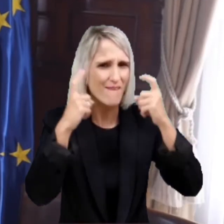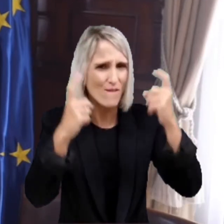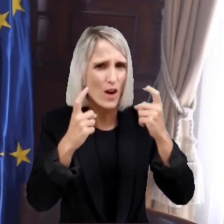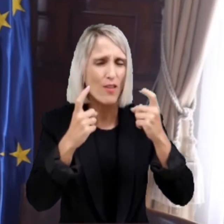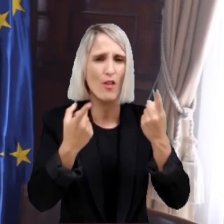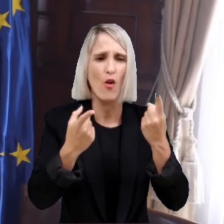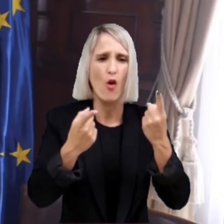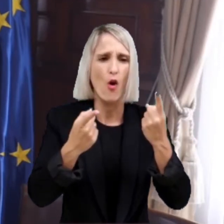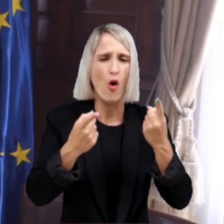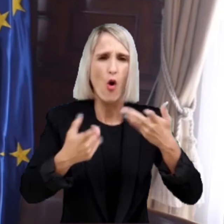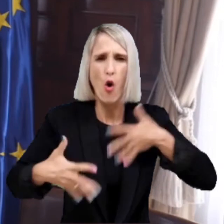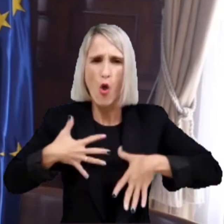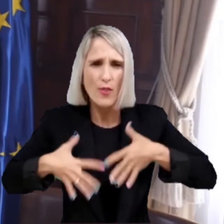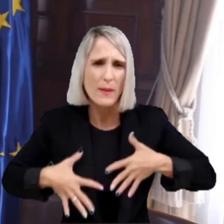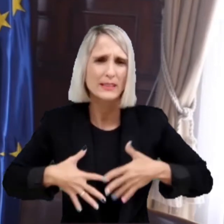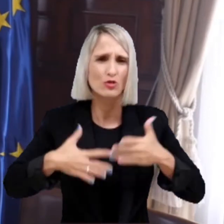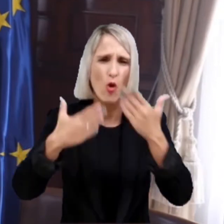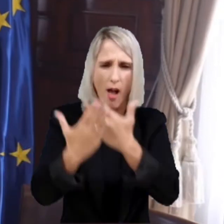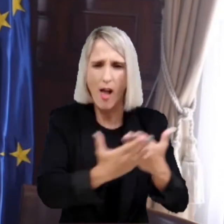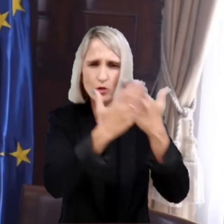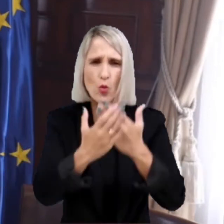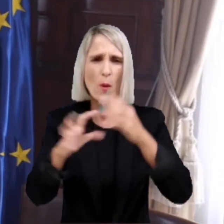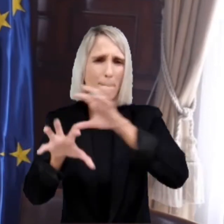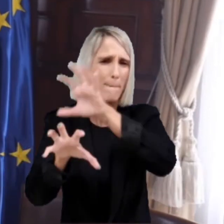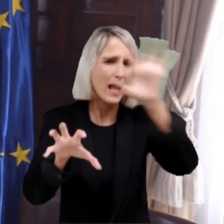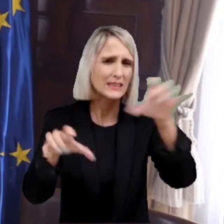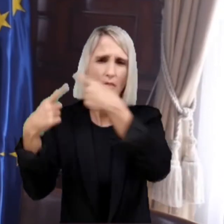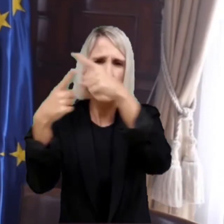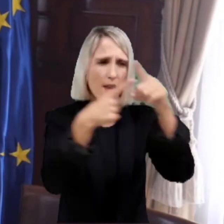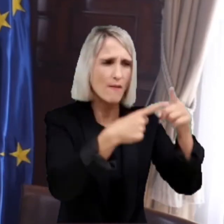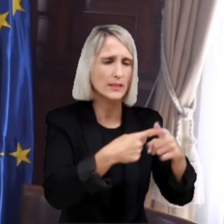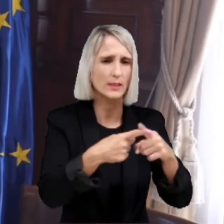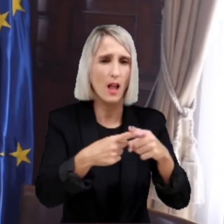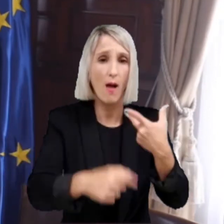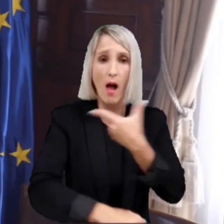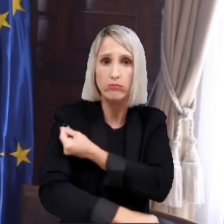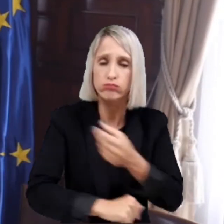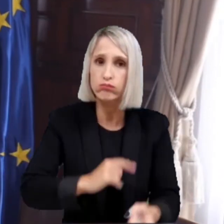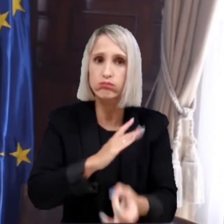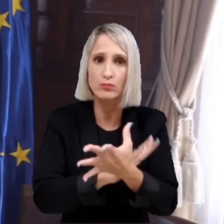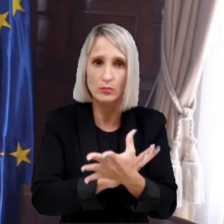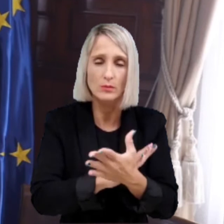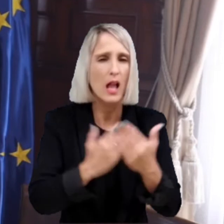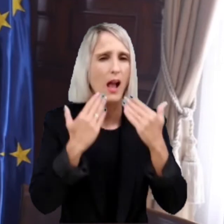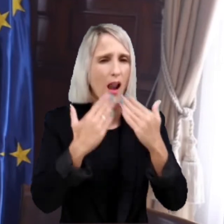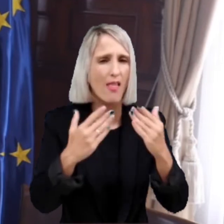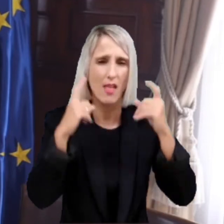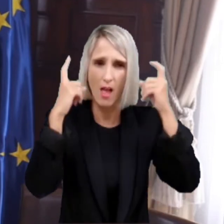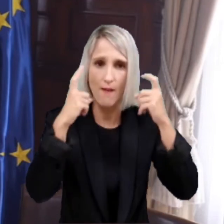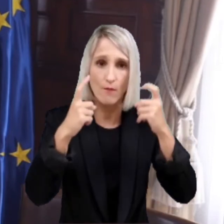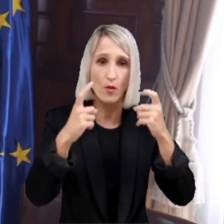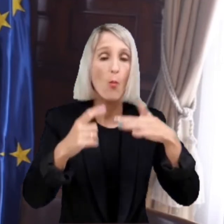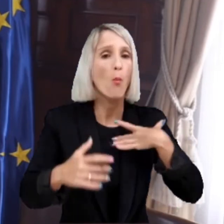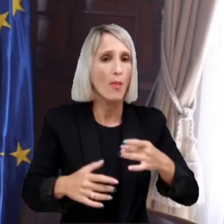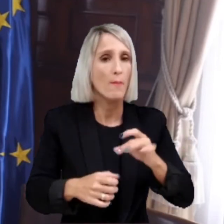ha sido fruto del esfuerzo, de la inversión en tiempo y conocimiento de tantos países, también el nuestro, que hacen que hoy podamos